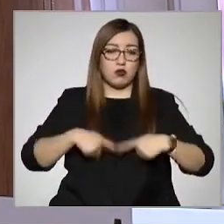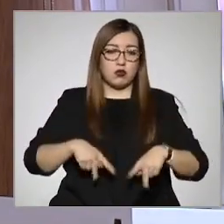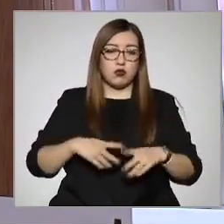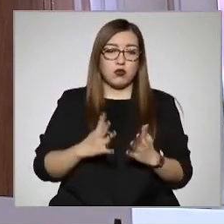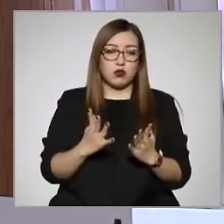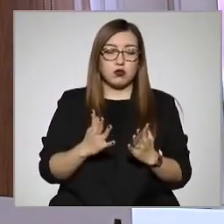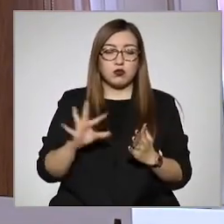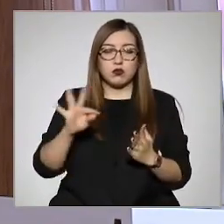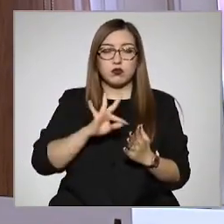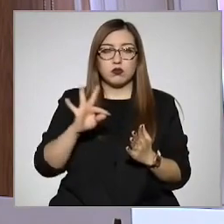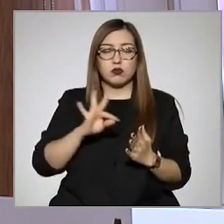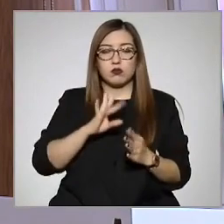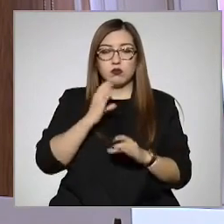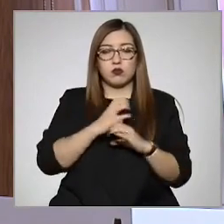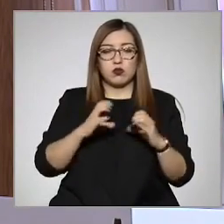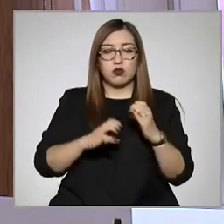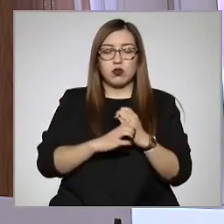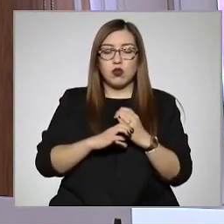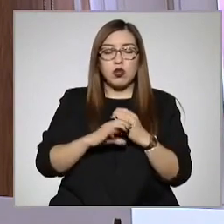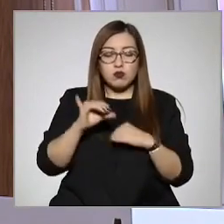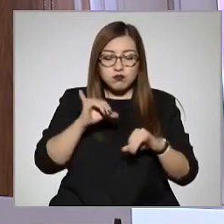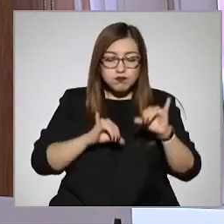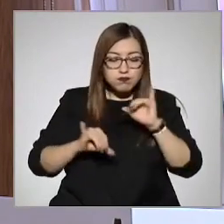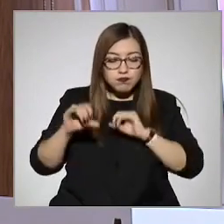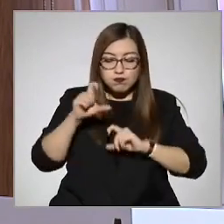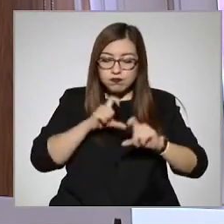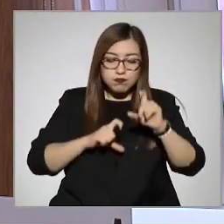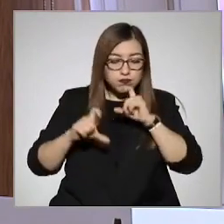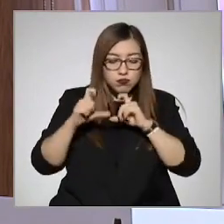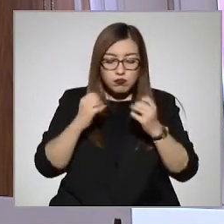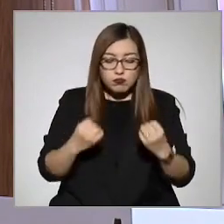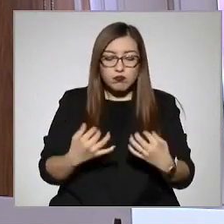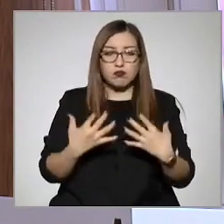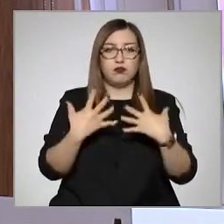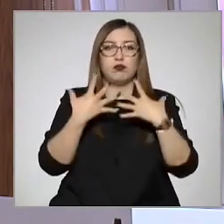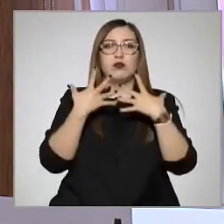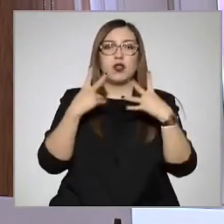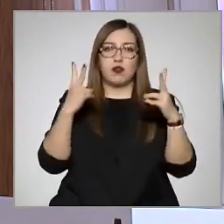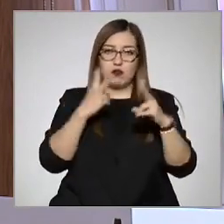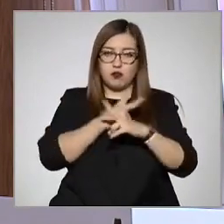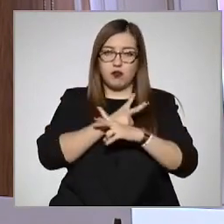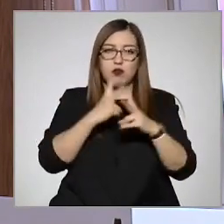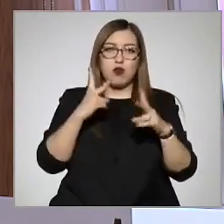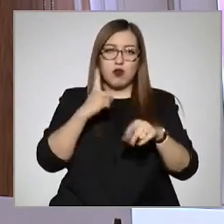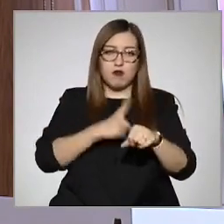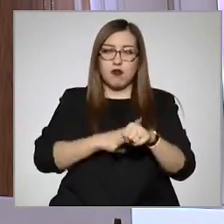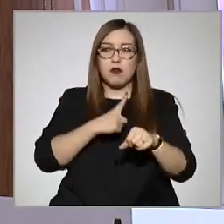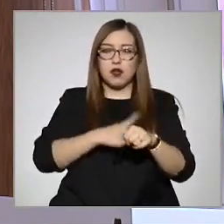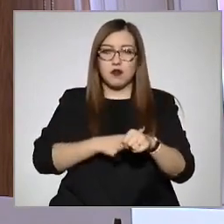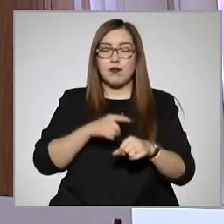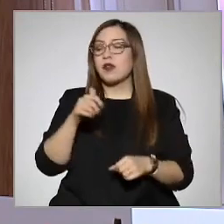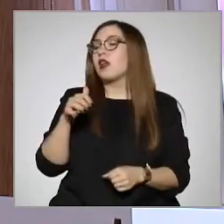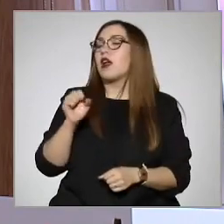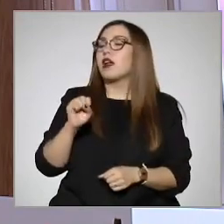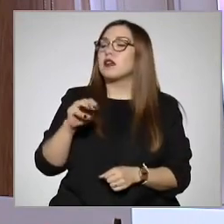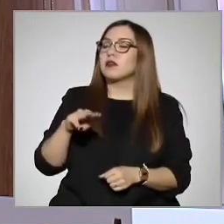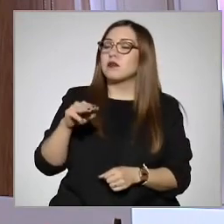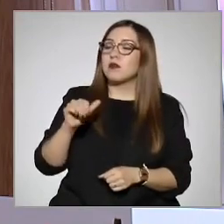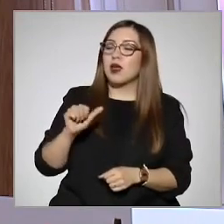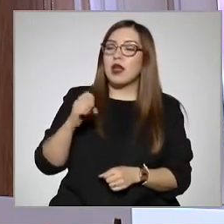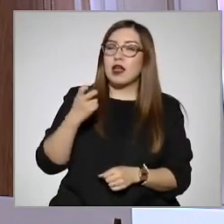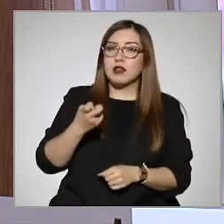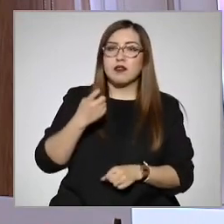tóxicos, el manejo de tóxicos puede provocar el asma. El asma es una enfermedad